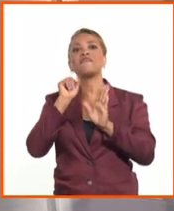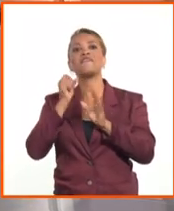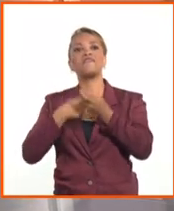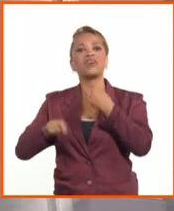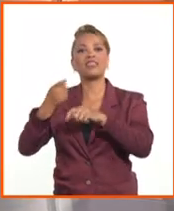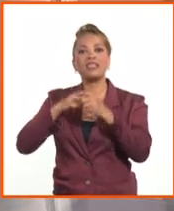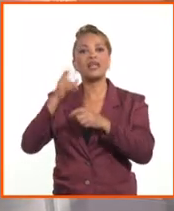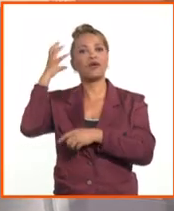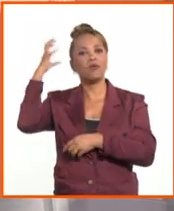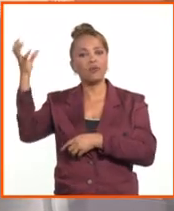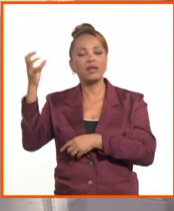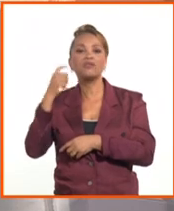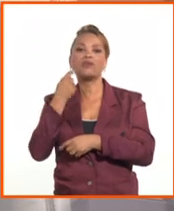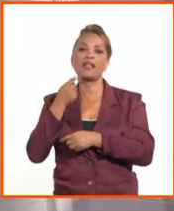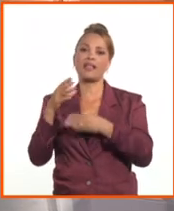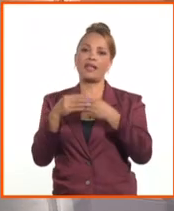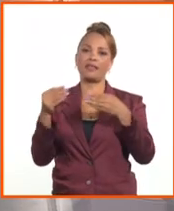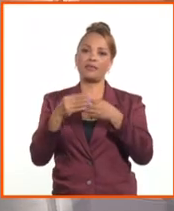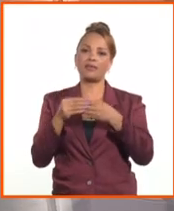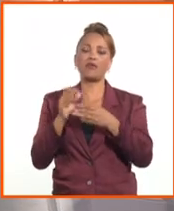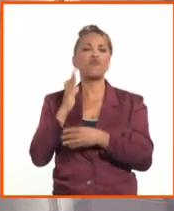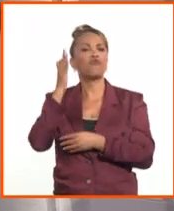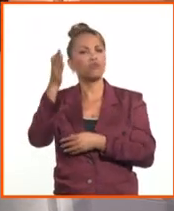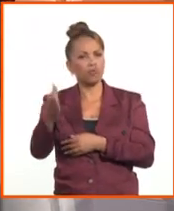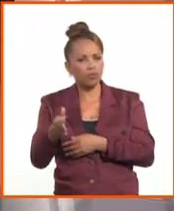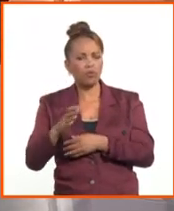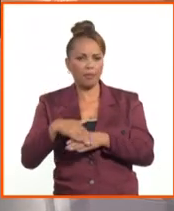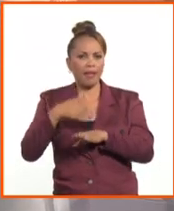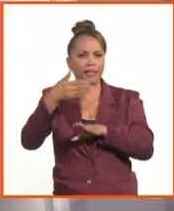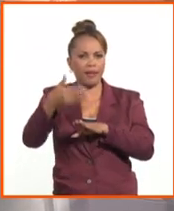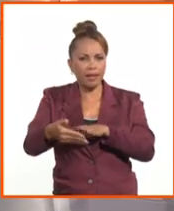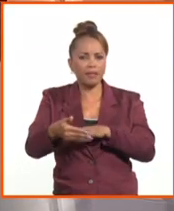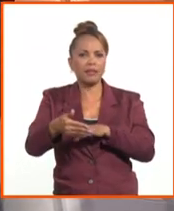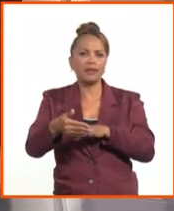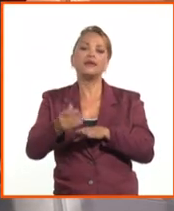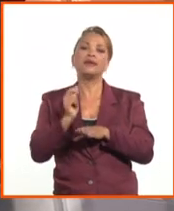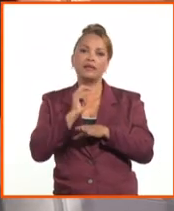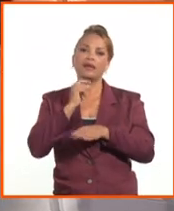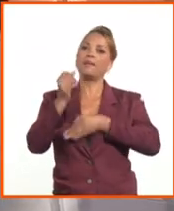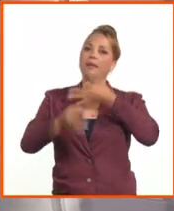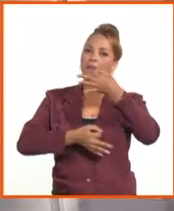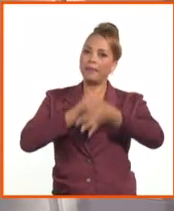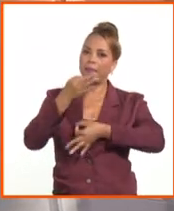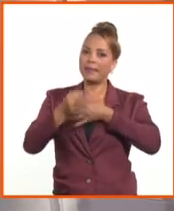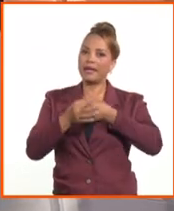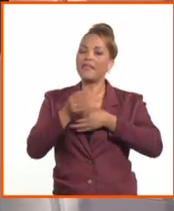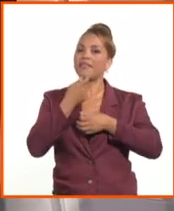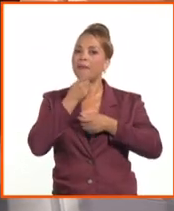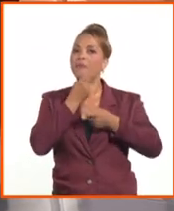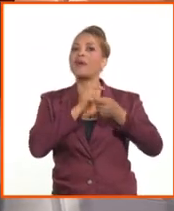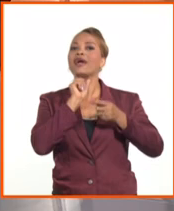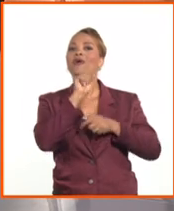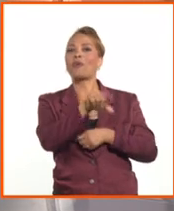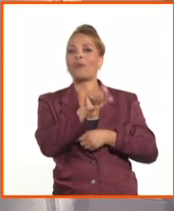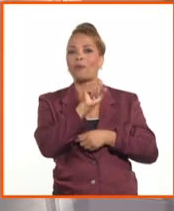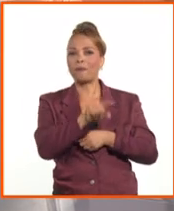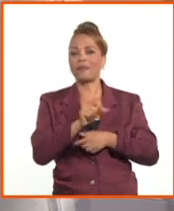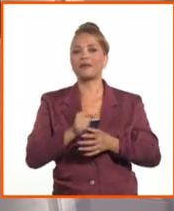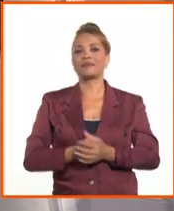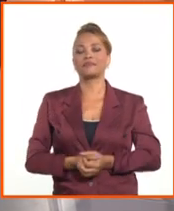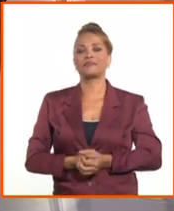Estado y en un futuro que anunciaremos, que vuelvo a decir, no está tan lejano, pero no es mañana, podrán